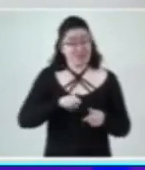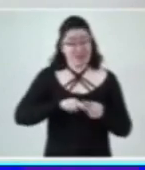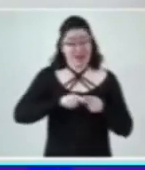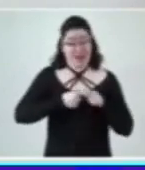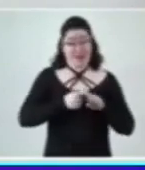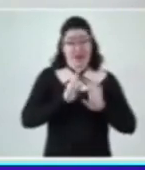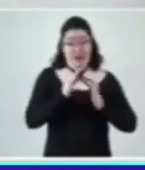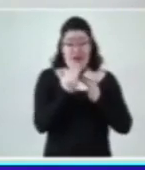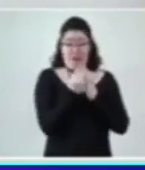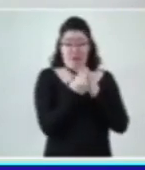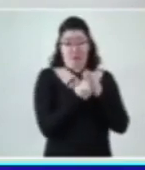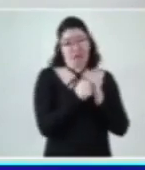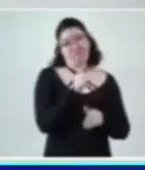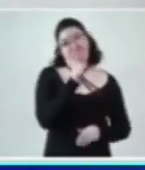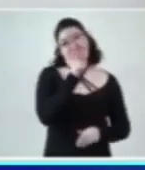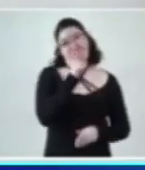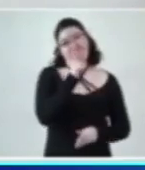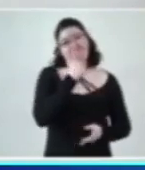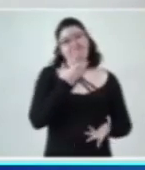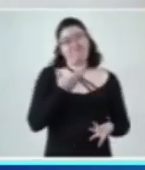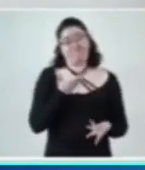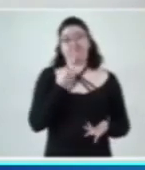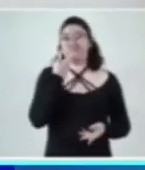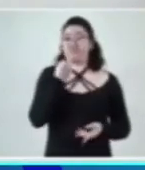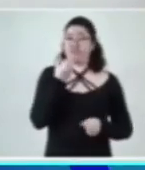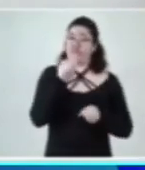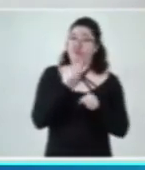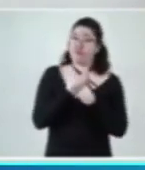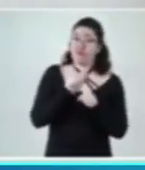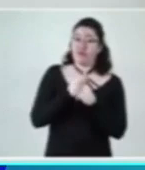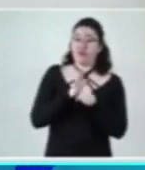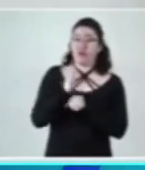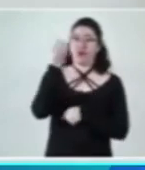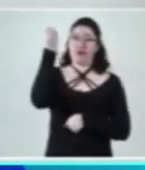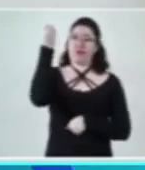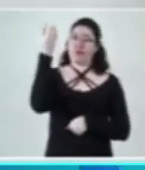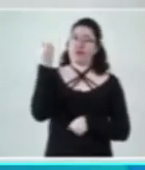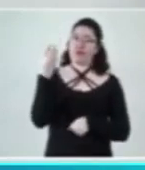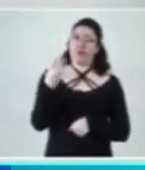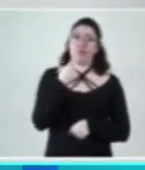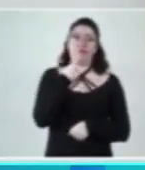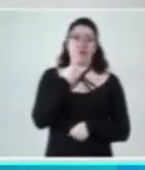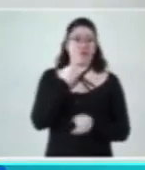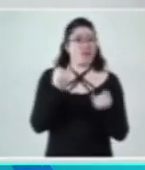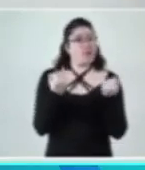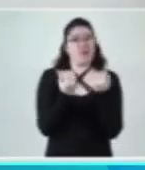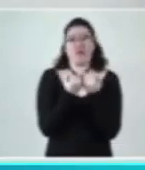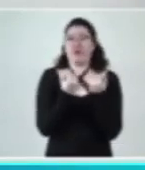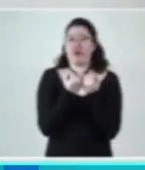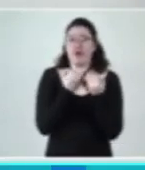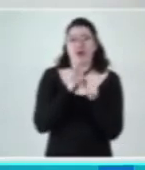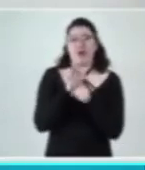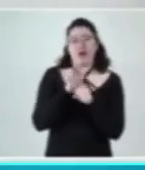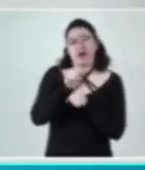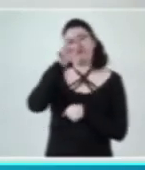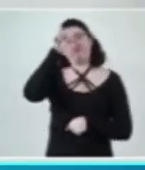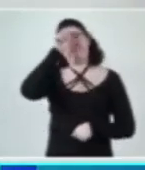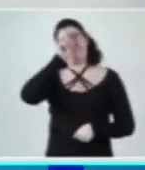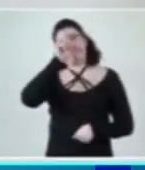la reducción y por lo tanto se siguen manteniendo las mismas orientaciones,